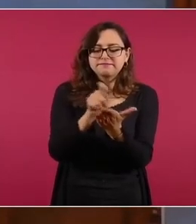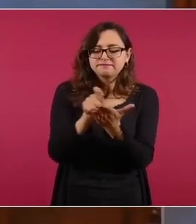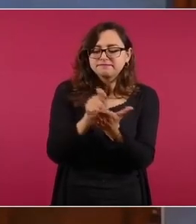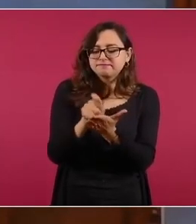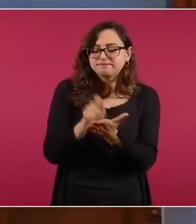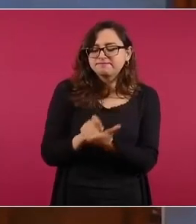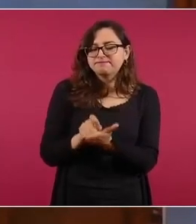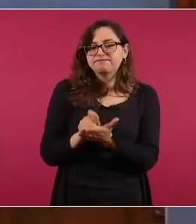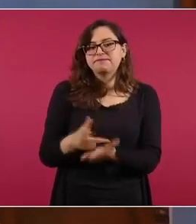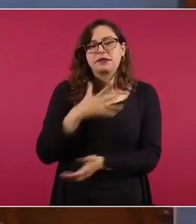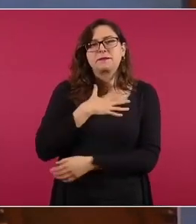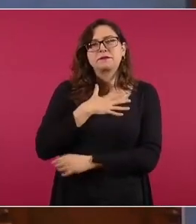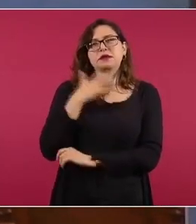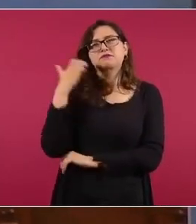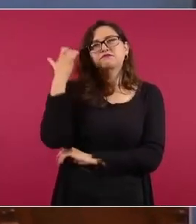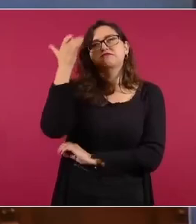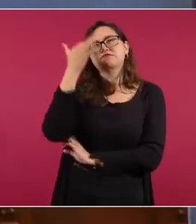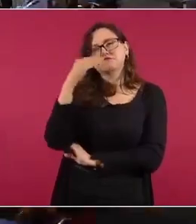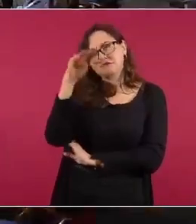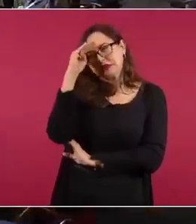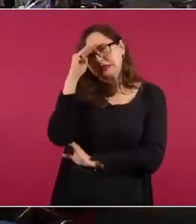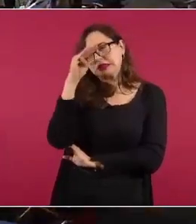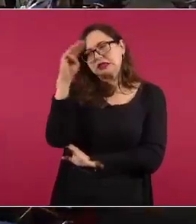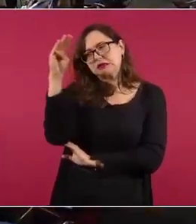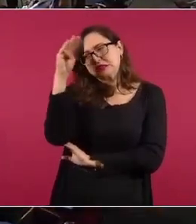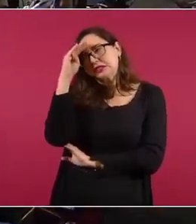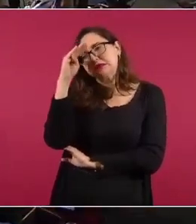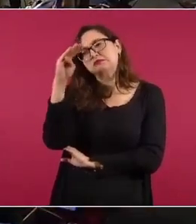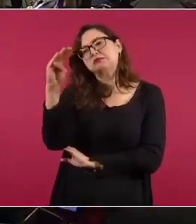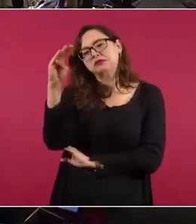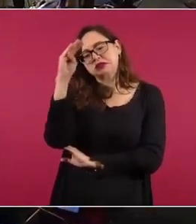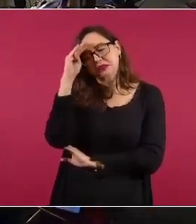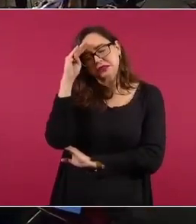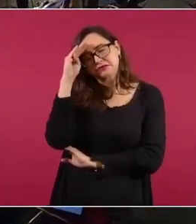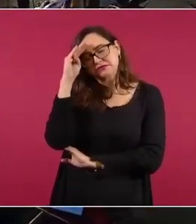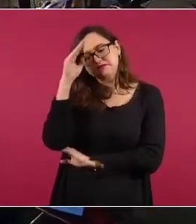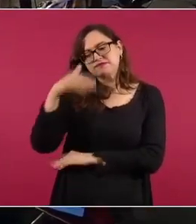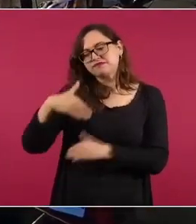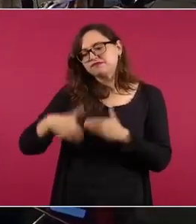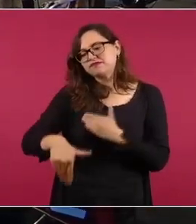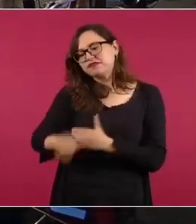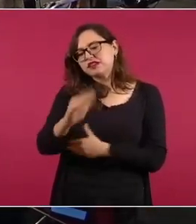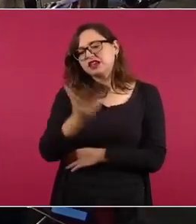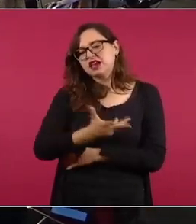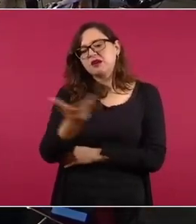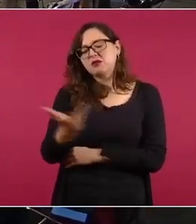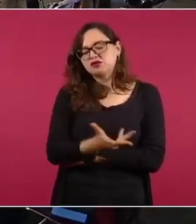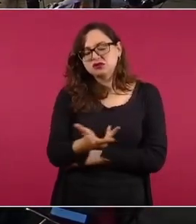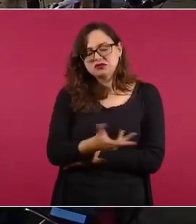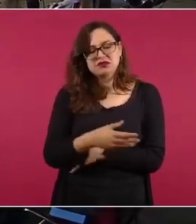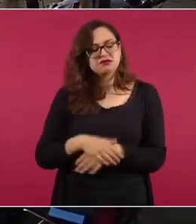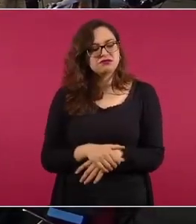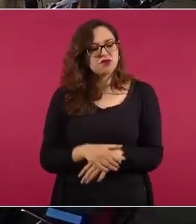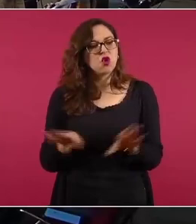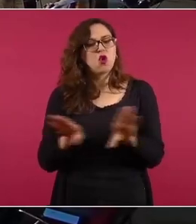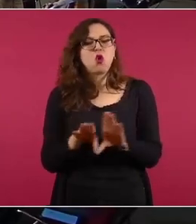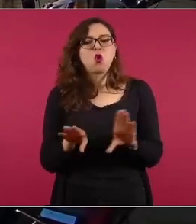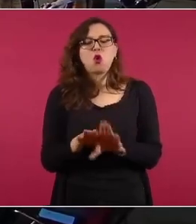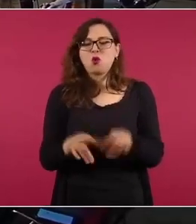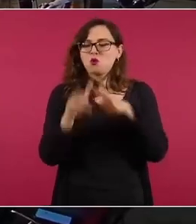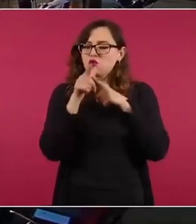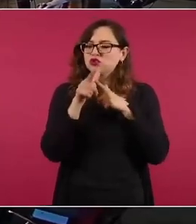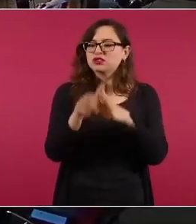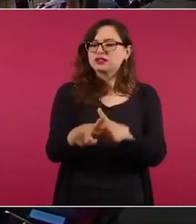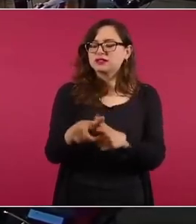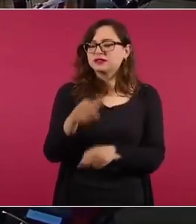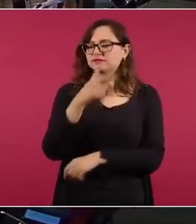sobre el que hacer como se decía antes o que sigue como